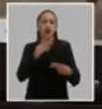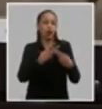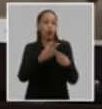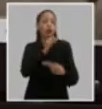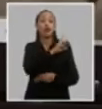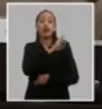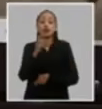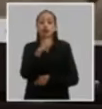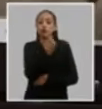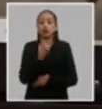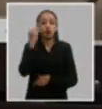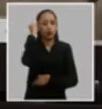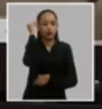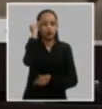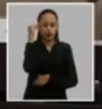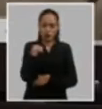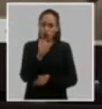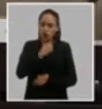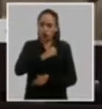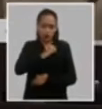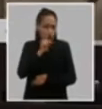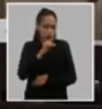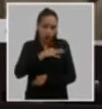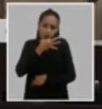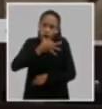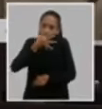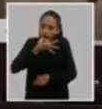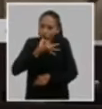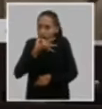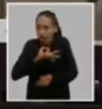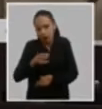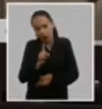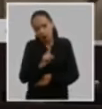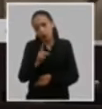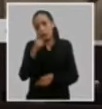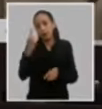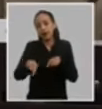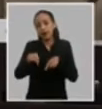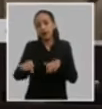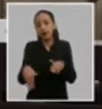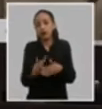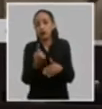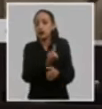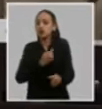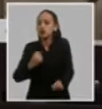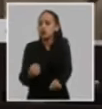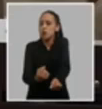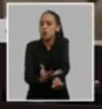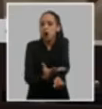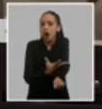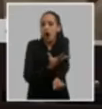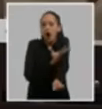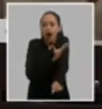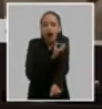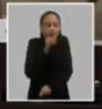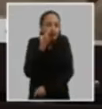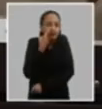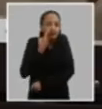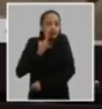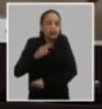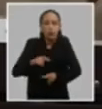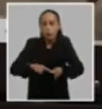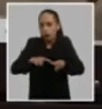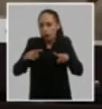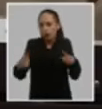y yo sin aras de extenderme en estos días nos han salido lágrimas nos hemos emocionado pero lo hemos hecho también